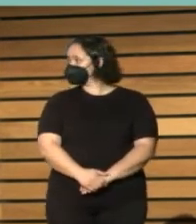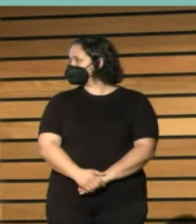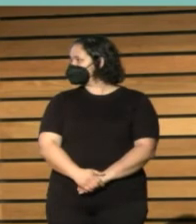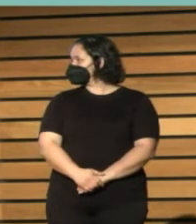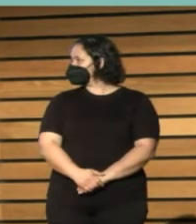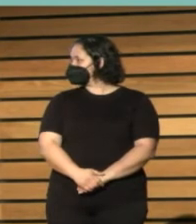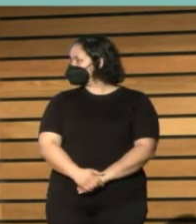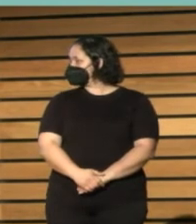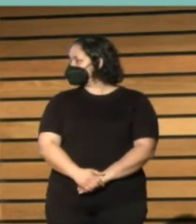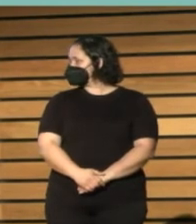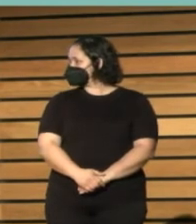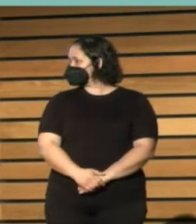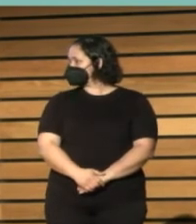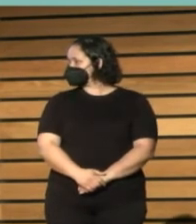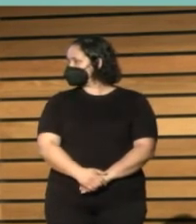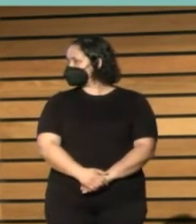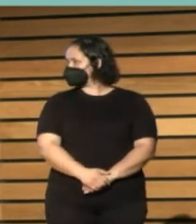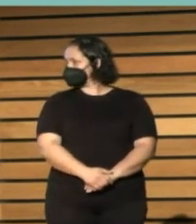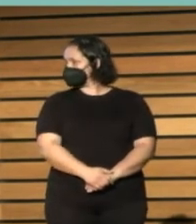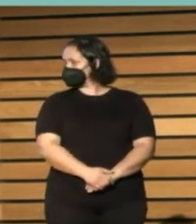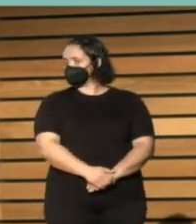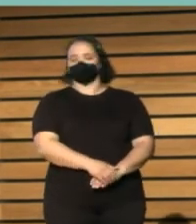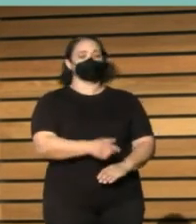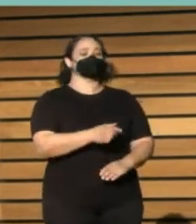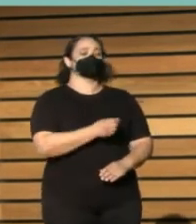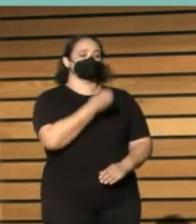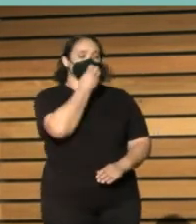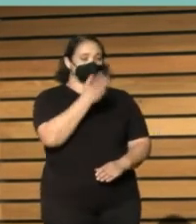Bueno, gracias. Bueno,